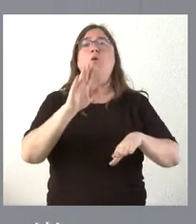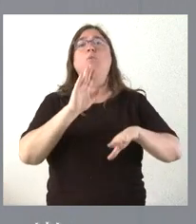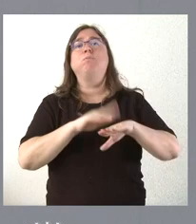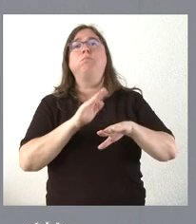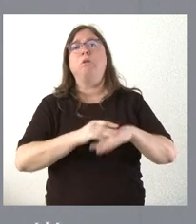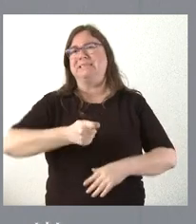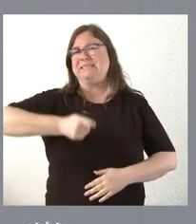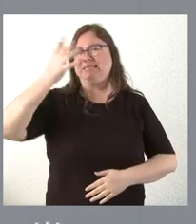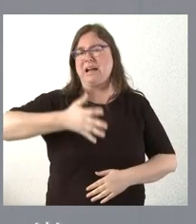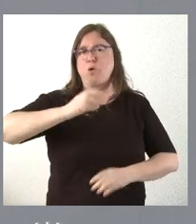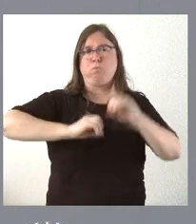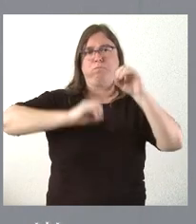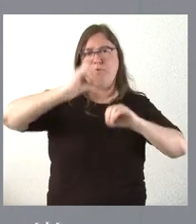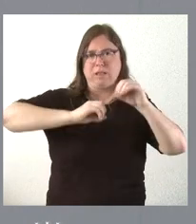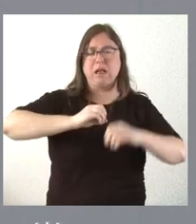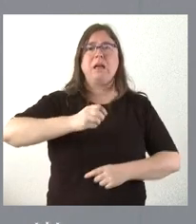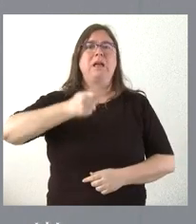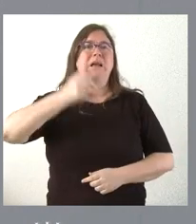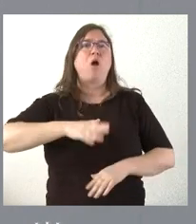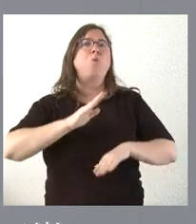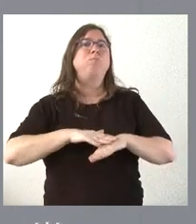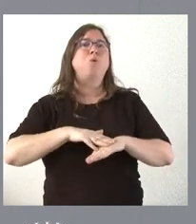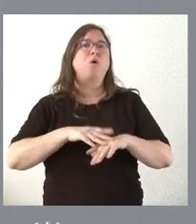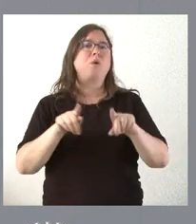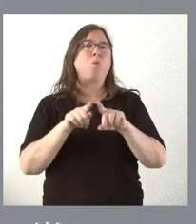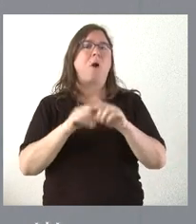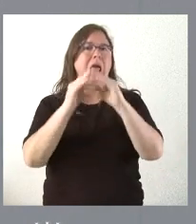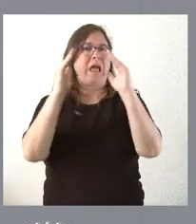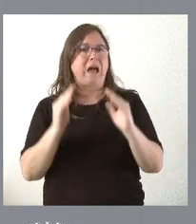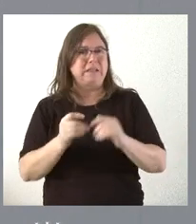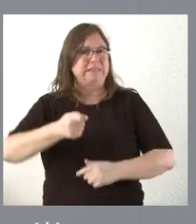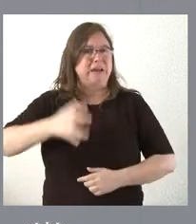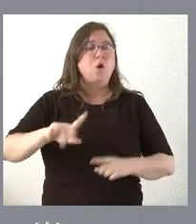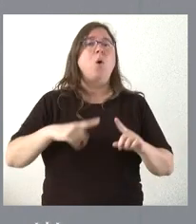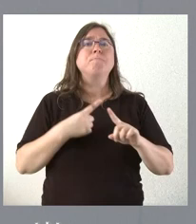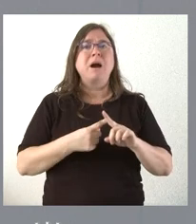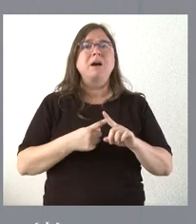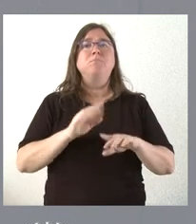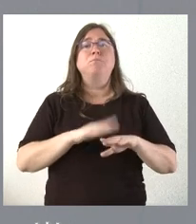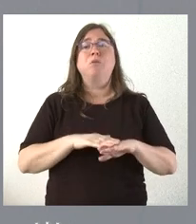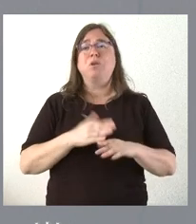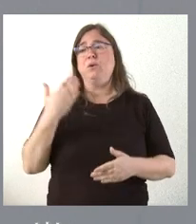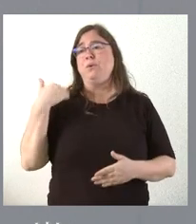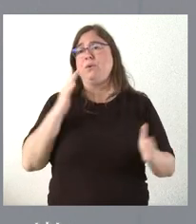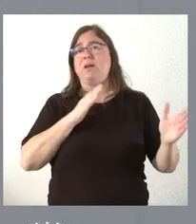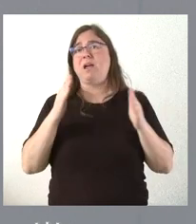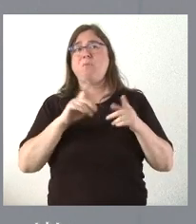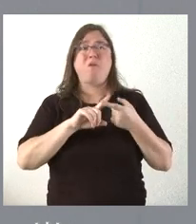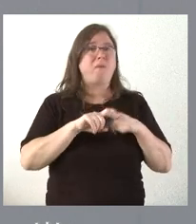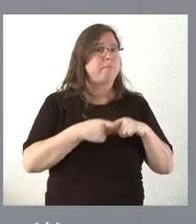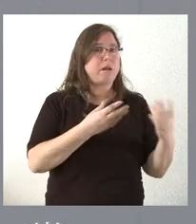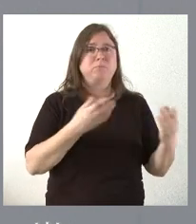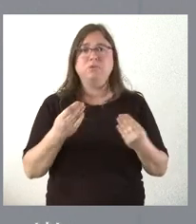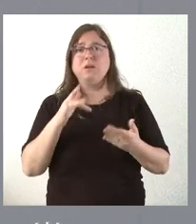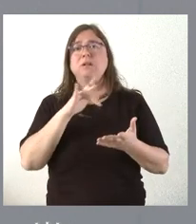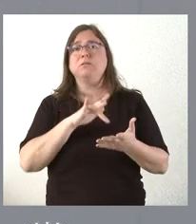encarecimiento del tipo de interés, no solamente como consecuencia del encarecimiento de la vivienda, sino también como consecuencia de que en los últimos tiempos muchas familias han